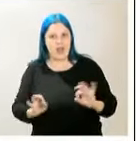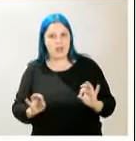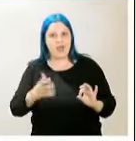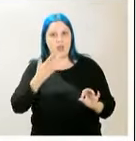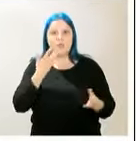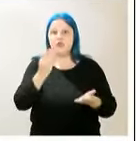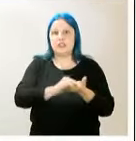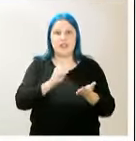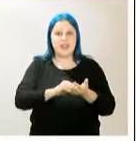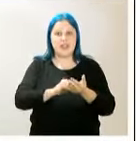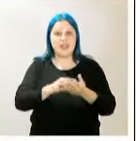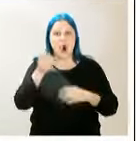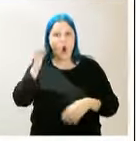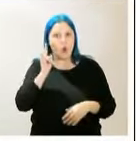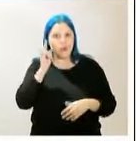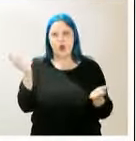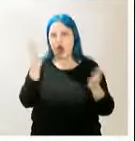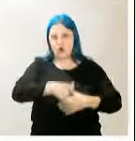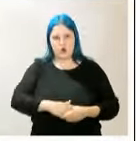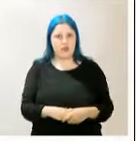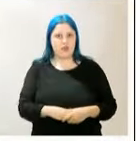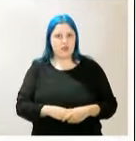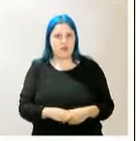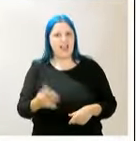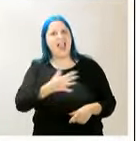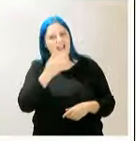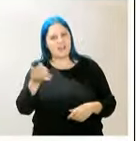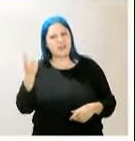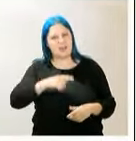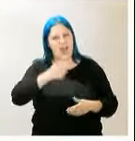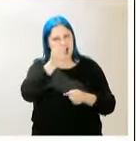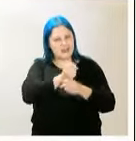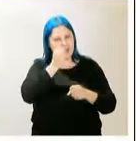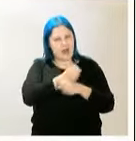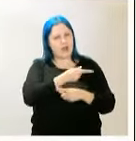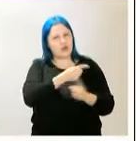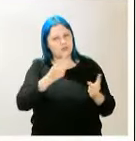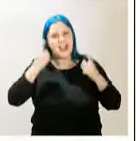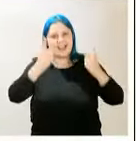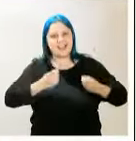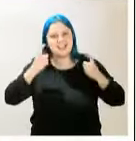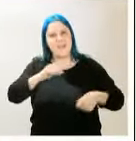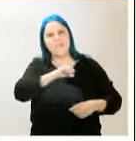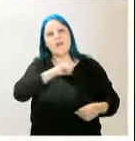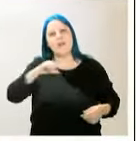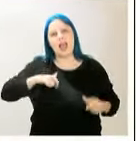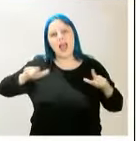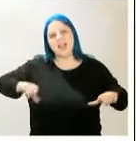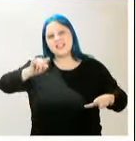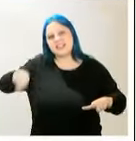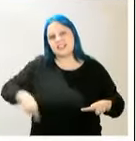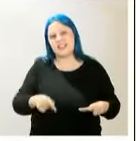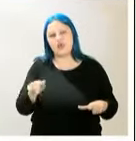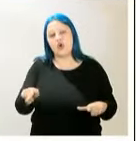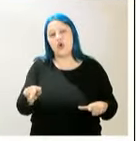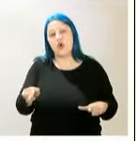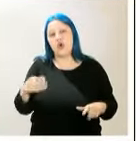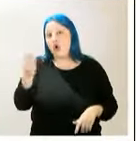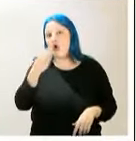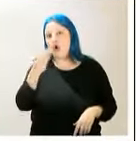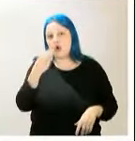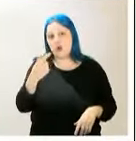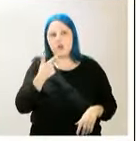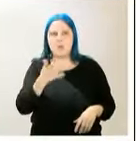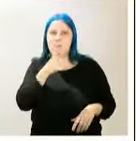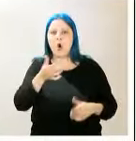hay intentos, y así lo denunciaban los trabajadores esta semana, de privatización del sector de correos, porque hay mucha competencia, porque igual no es necesario,